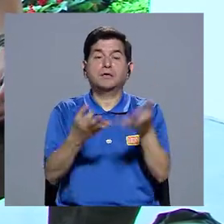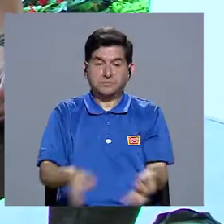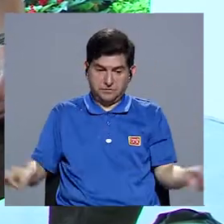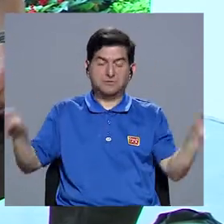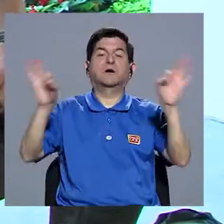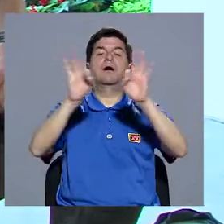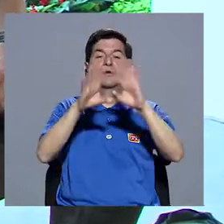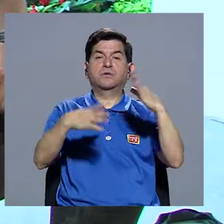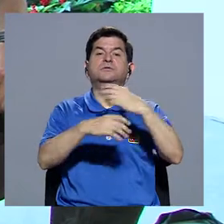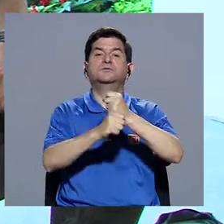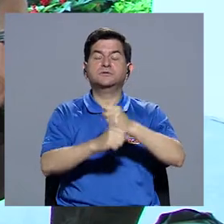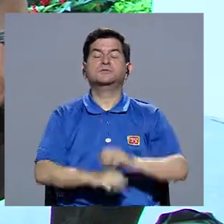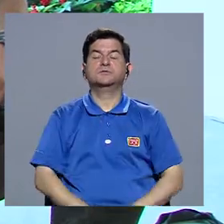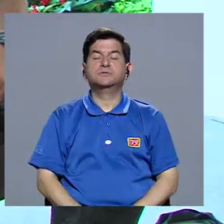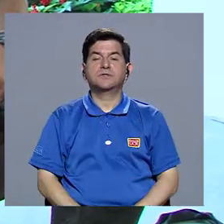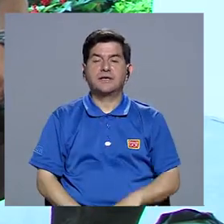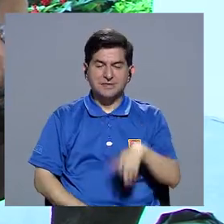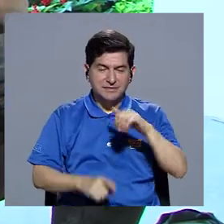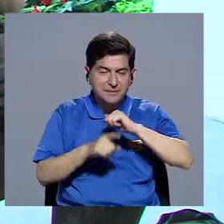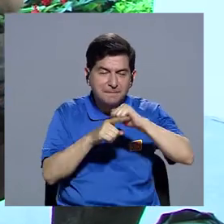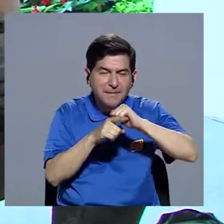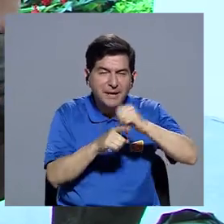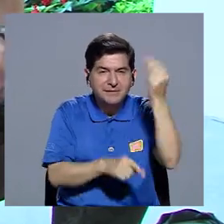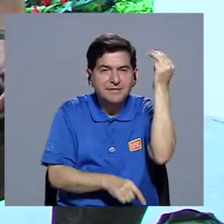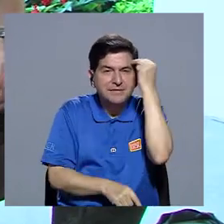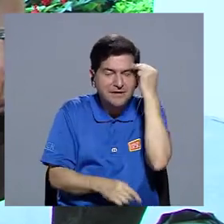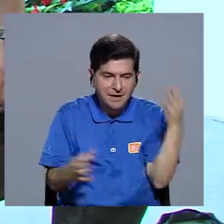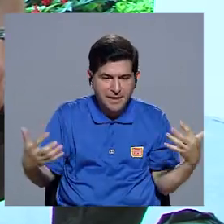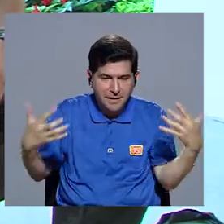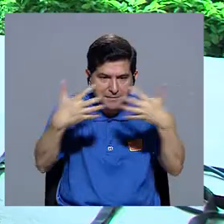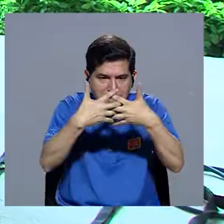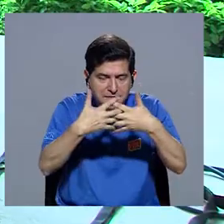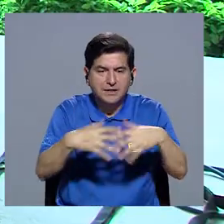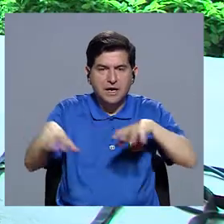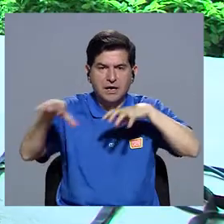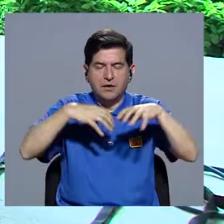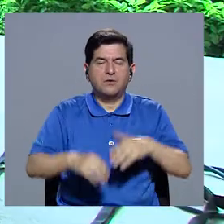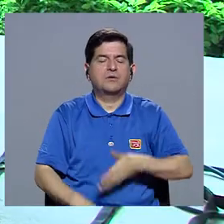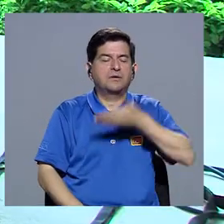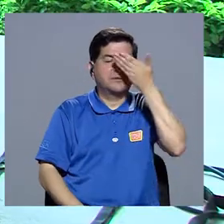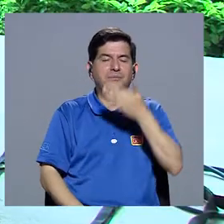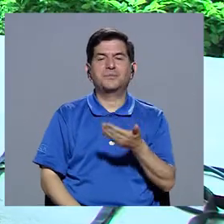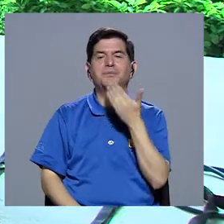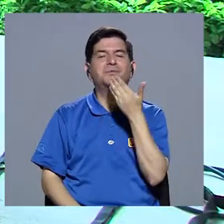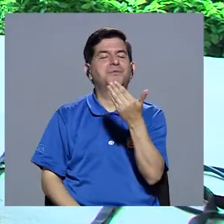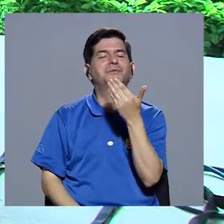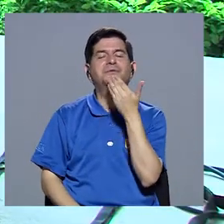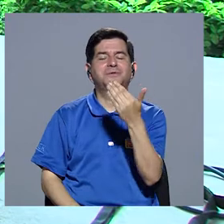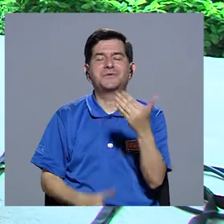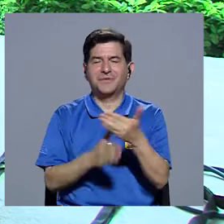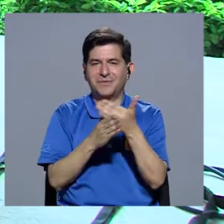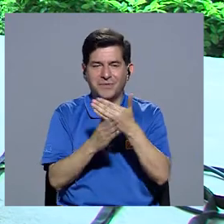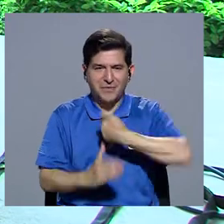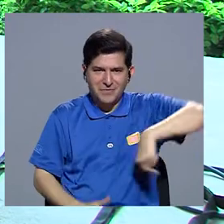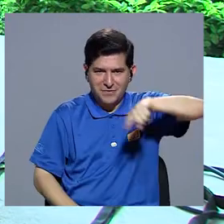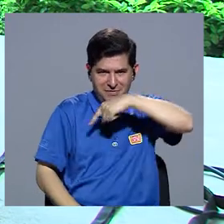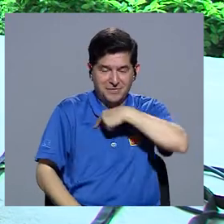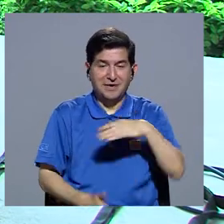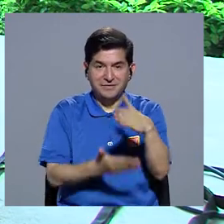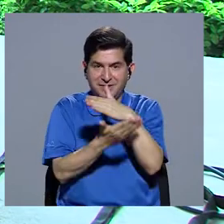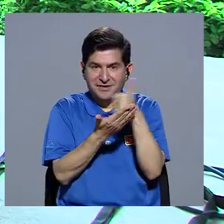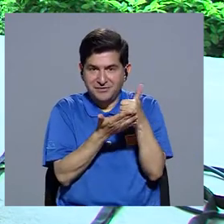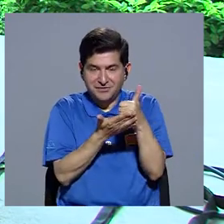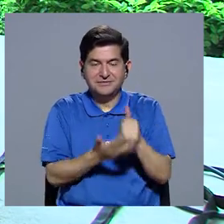importante realizarlo. Ejercicio mental en combinación con ejercicio aeróbico. Muchísimas gracias por compartir con nosotros un poco